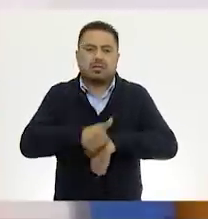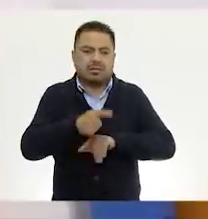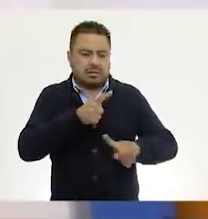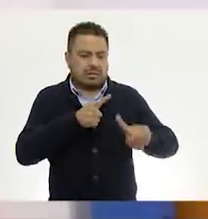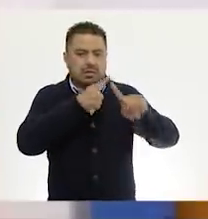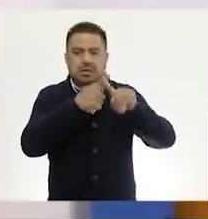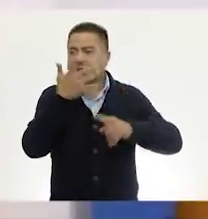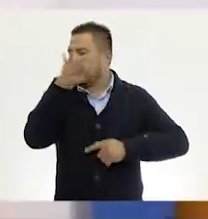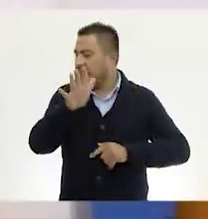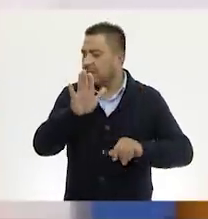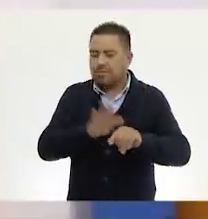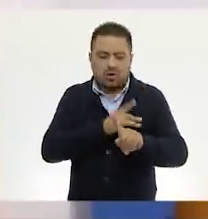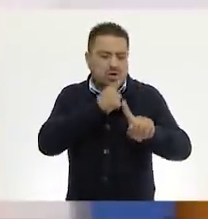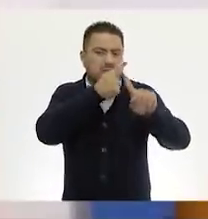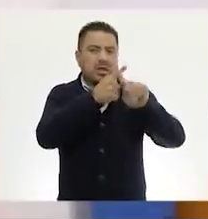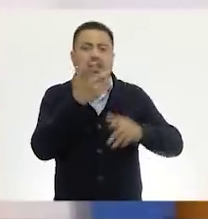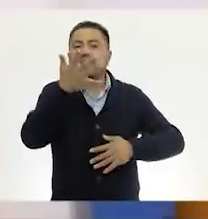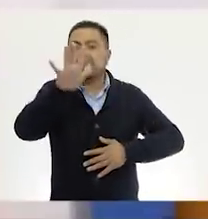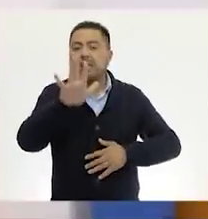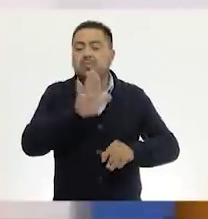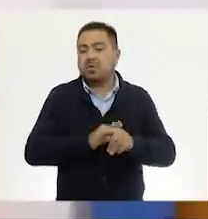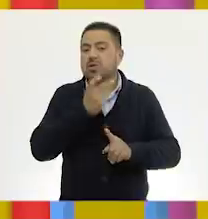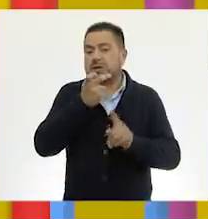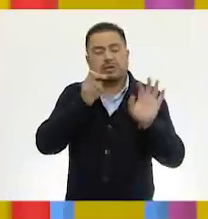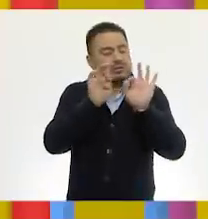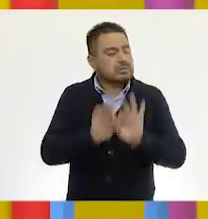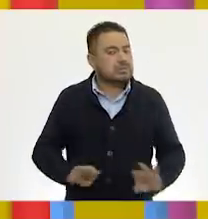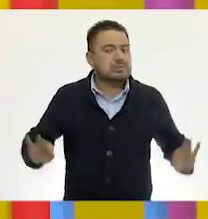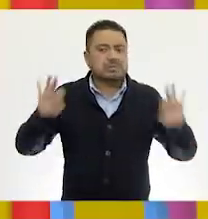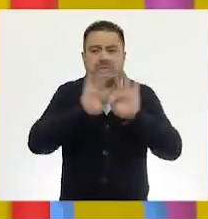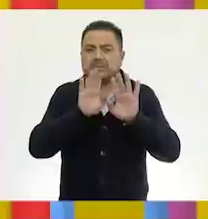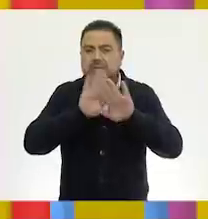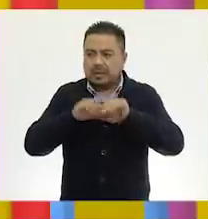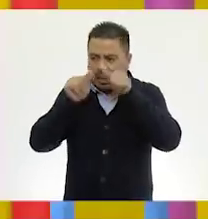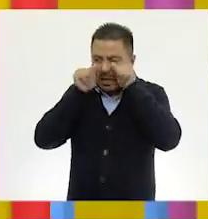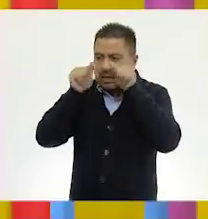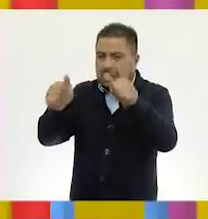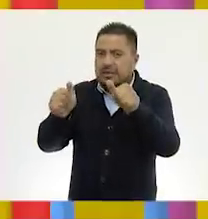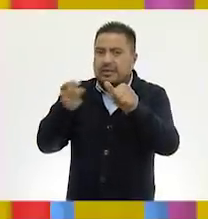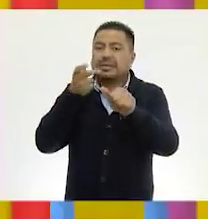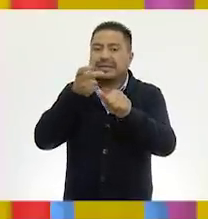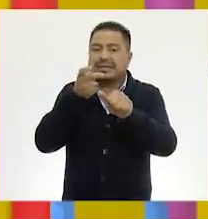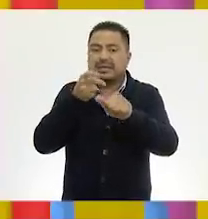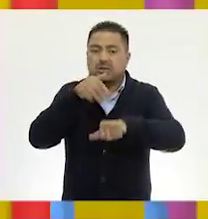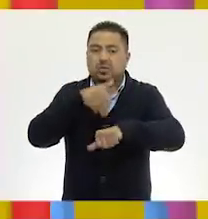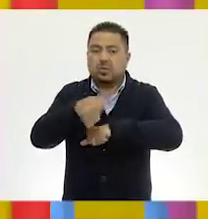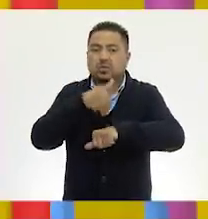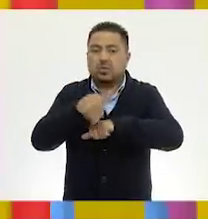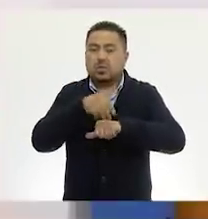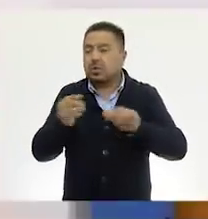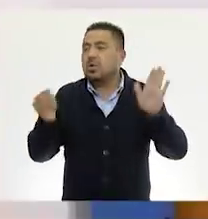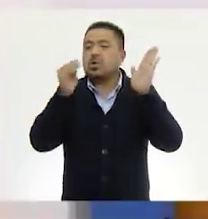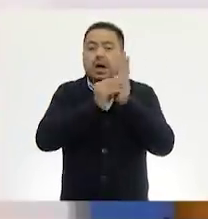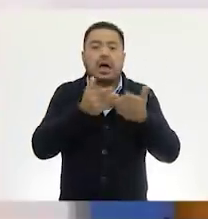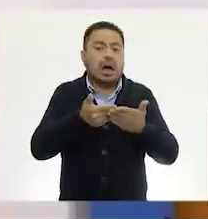O sea, es como si lo hubiéramos multiplicado por diez el error. Por eso es muy importante poner mucha atención al momento de escribir las cantidades y al momento de escribirlas